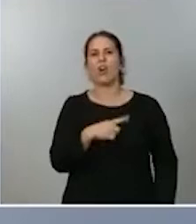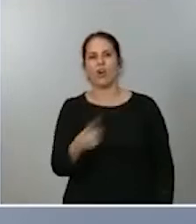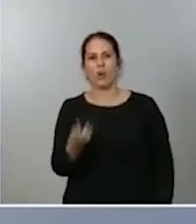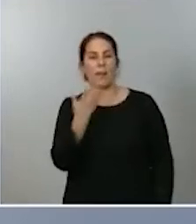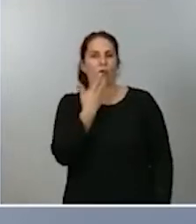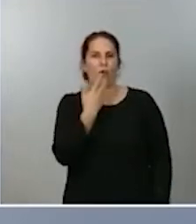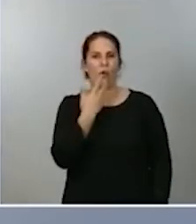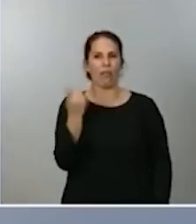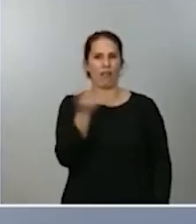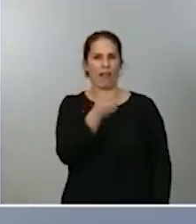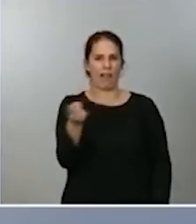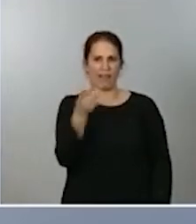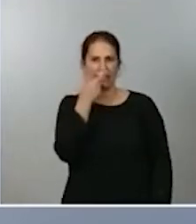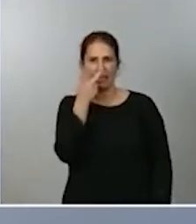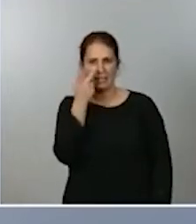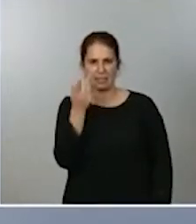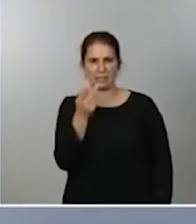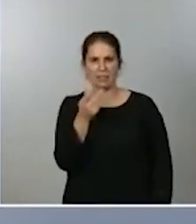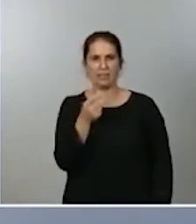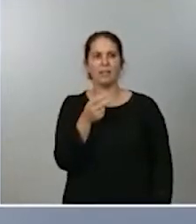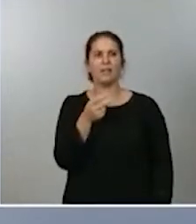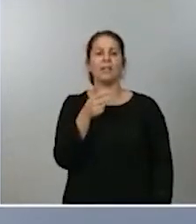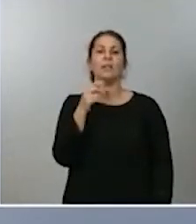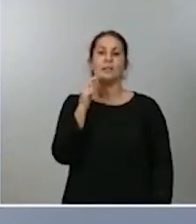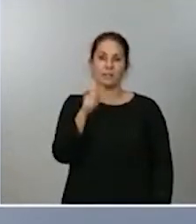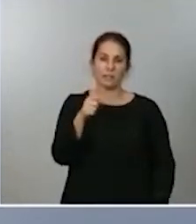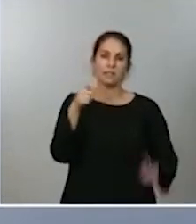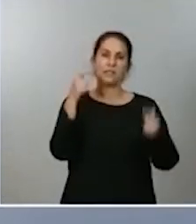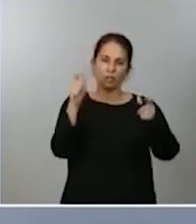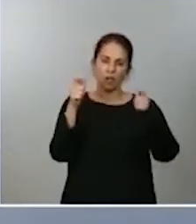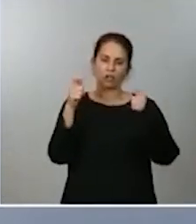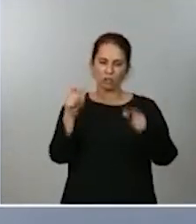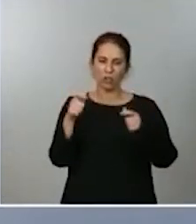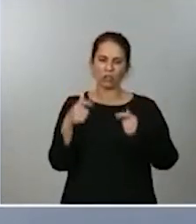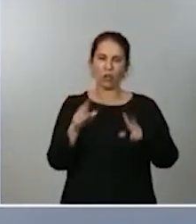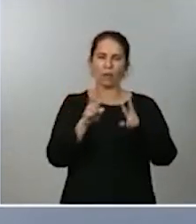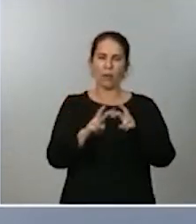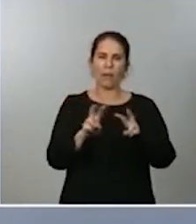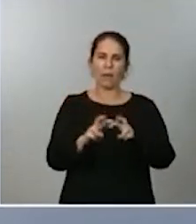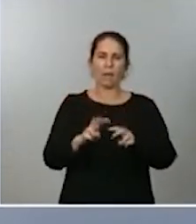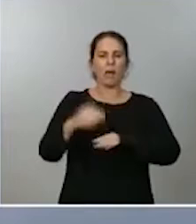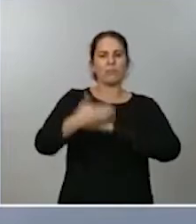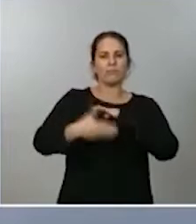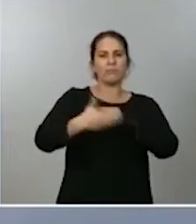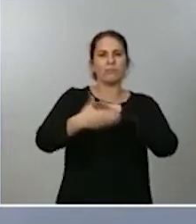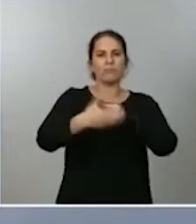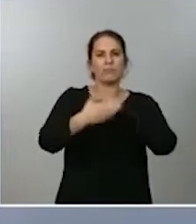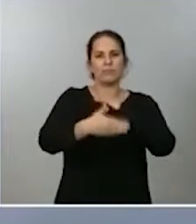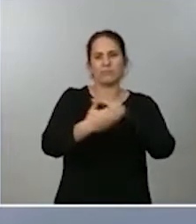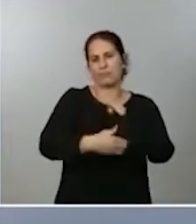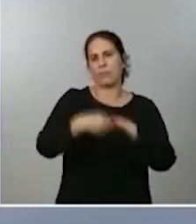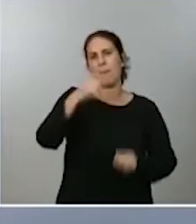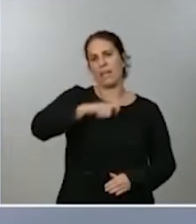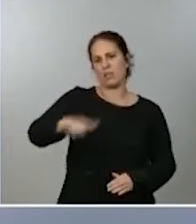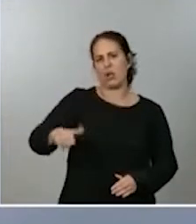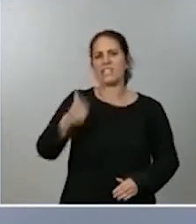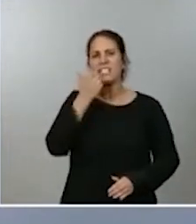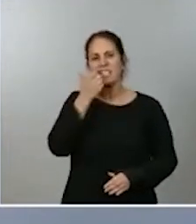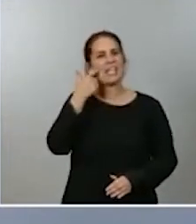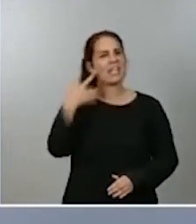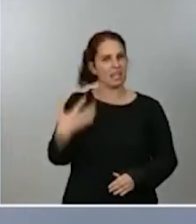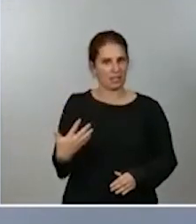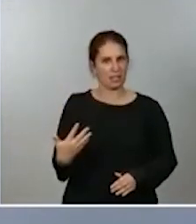de interés de esa manera hemos ido sector por sector restringiendo la participación de personas con notoriedad pública que ejercen